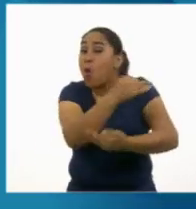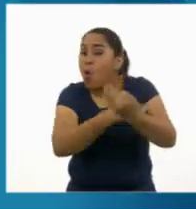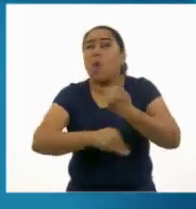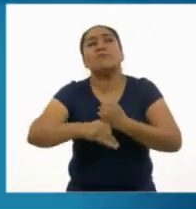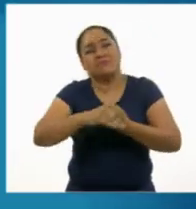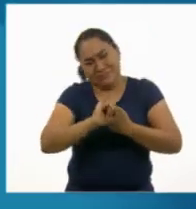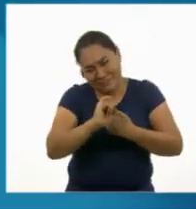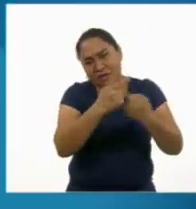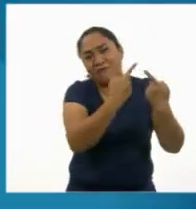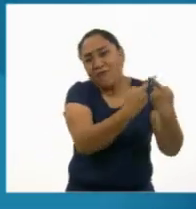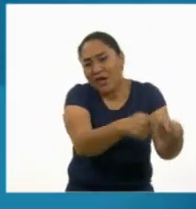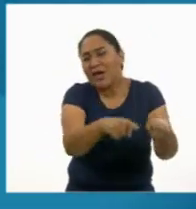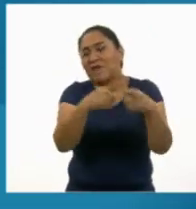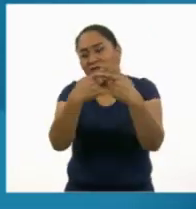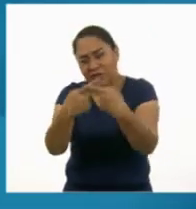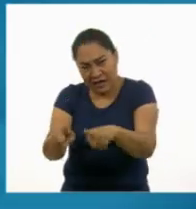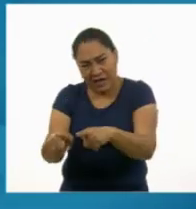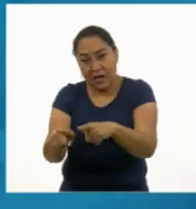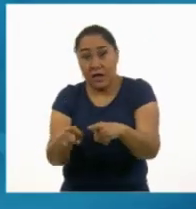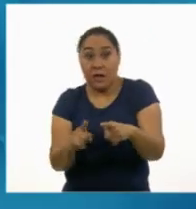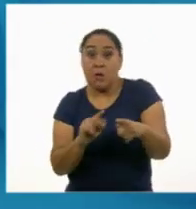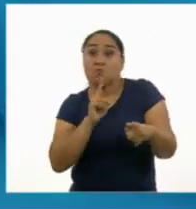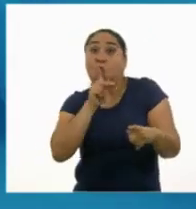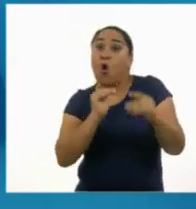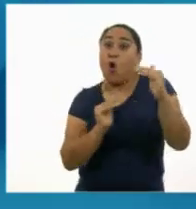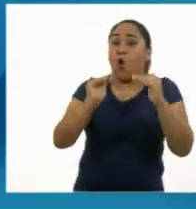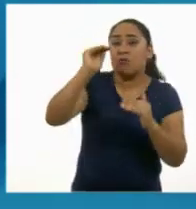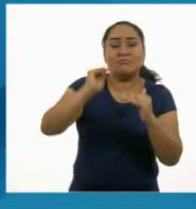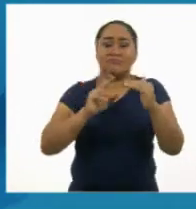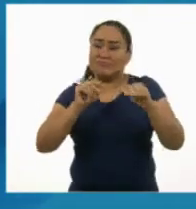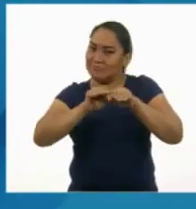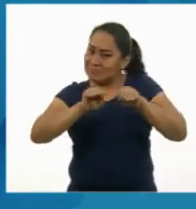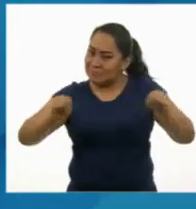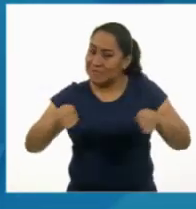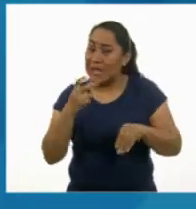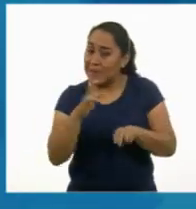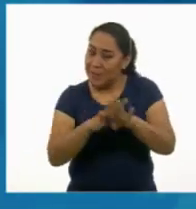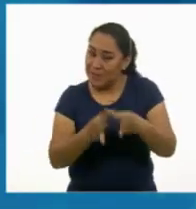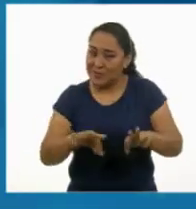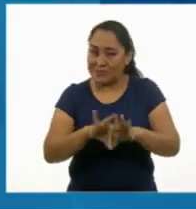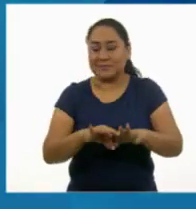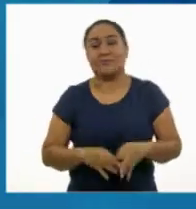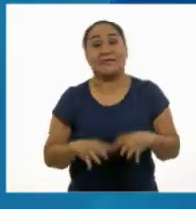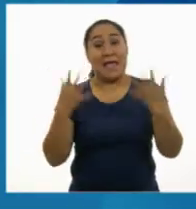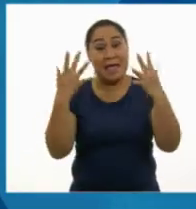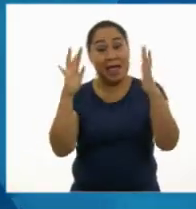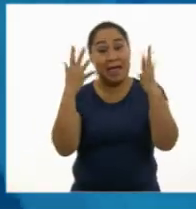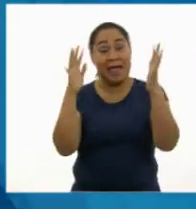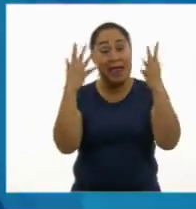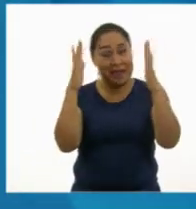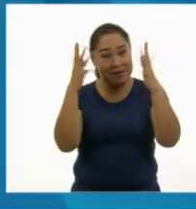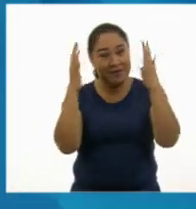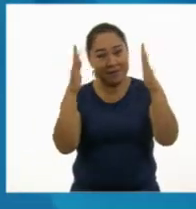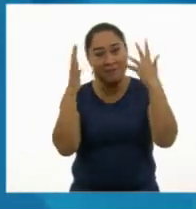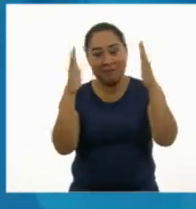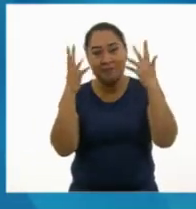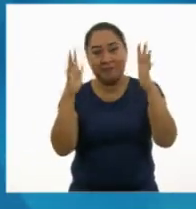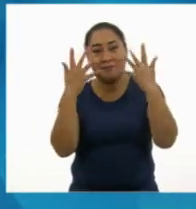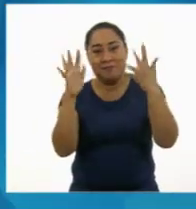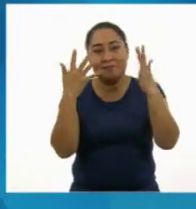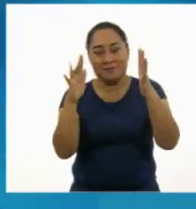distintos y nadie es mejor que otro. Esa es la gracia. Gracias. Muchas gracias.